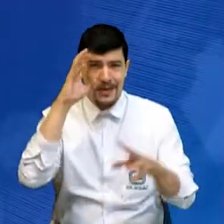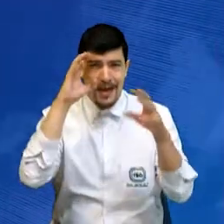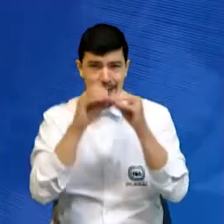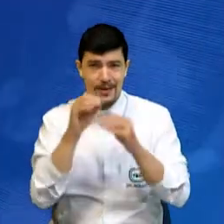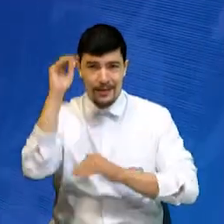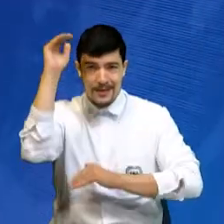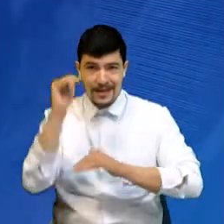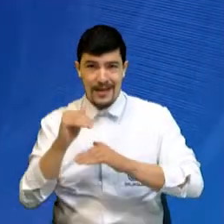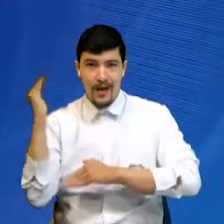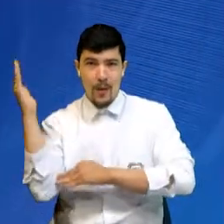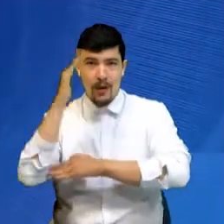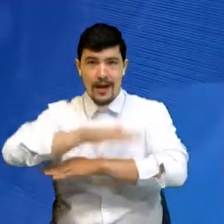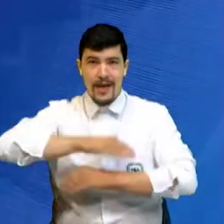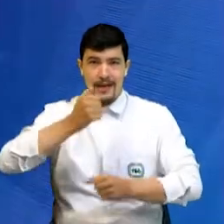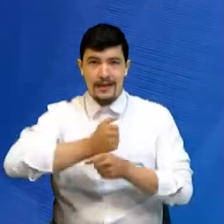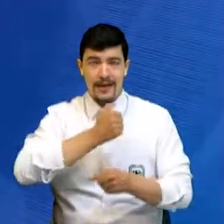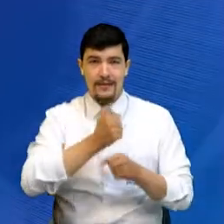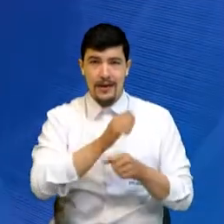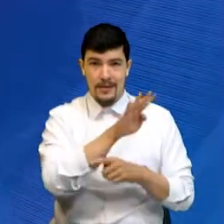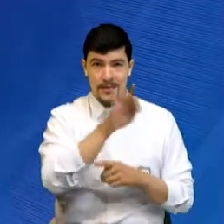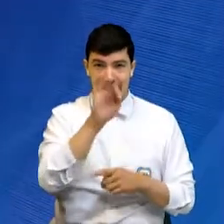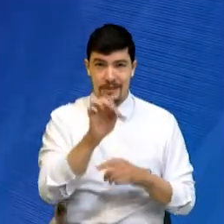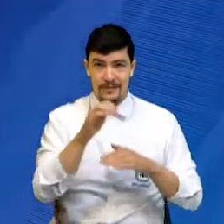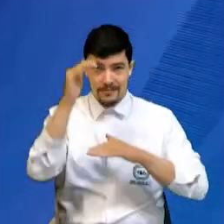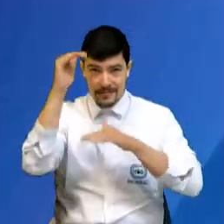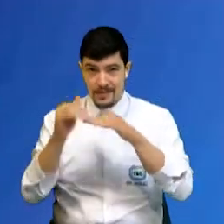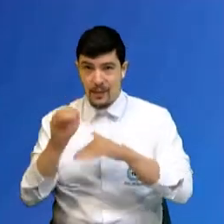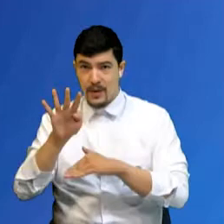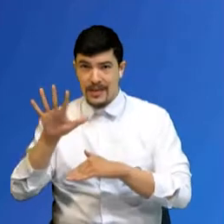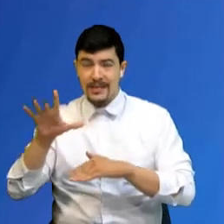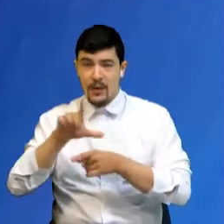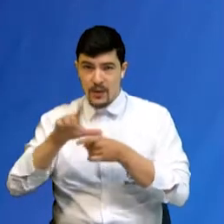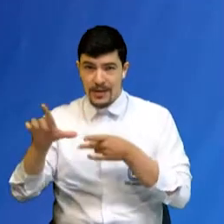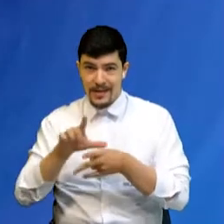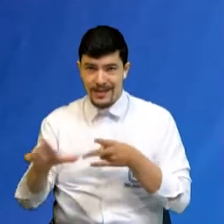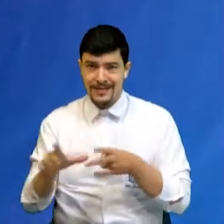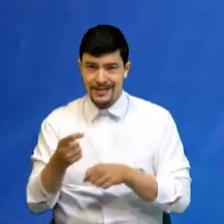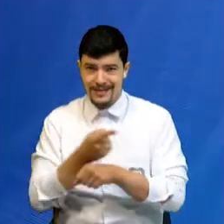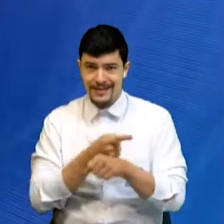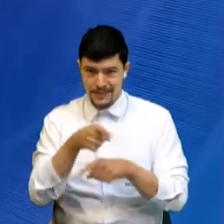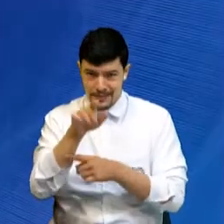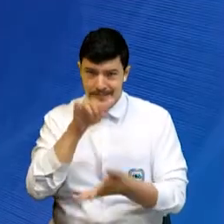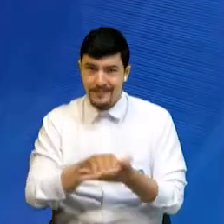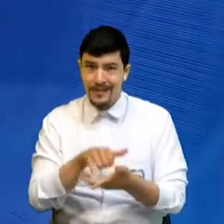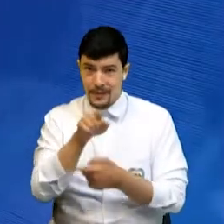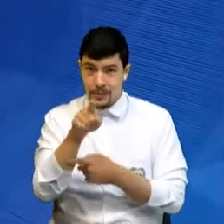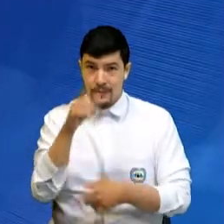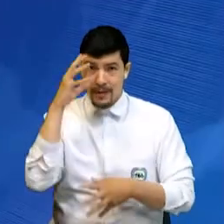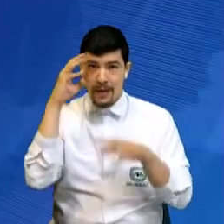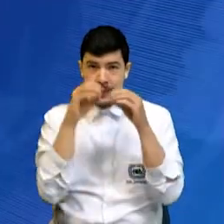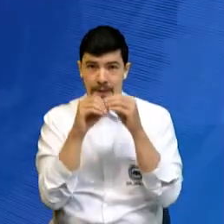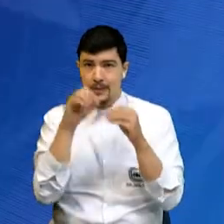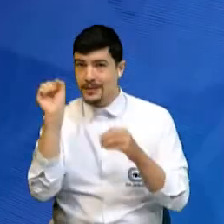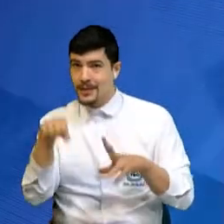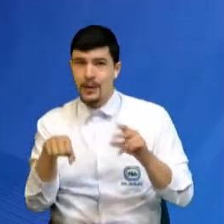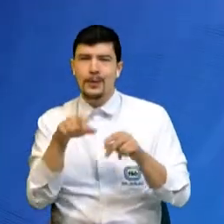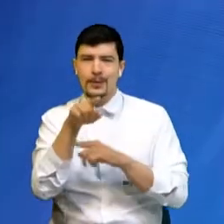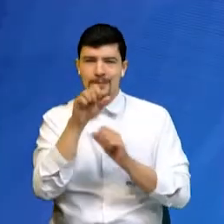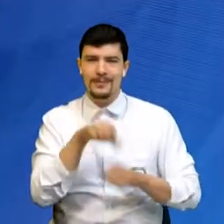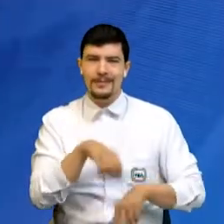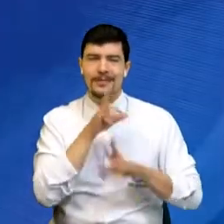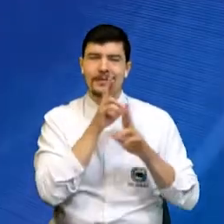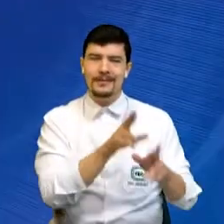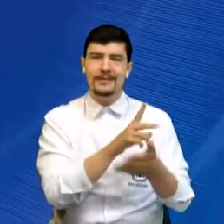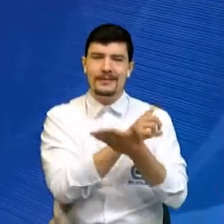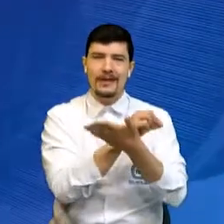con que se reduzca la jornada laboral de 48 a 45 horas semanales? En Twitter la pueden encontrar en arroba noticiastro. En Facebook estamos